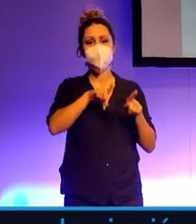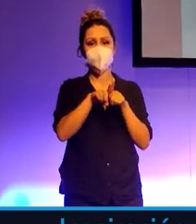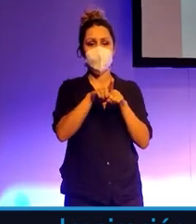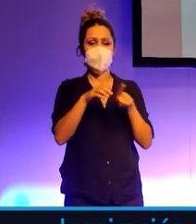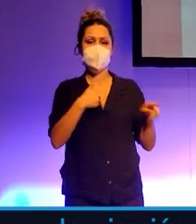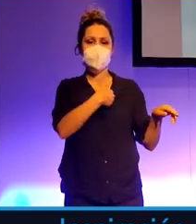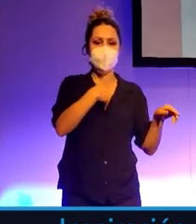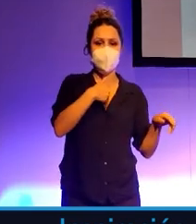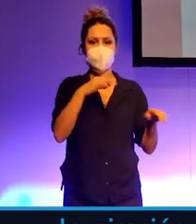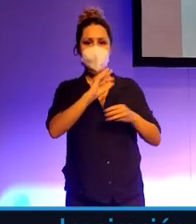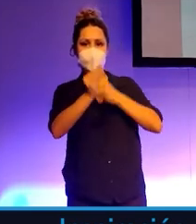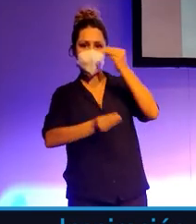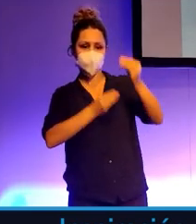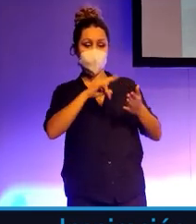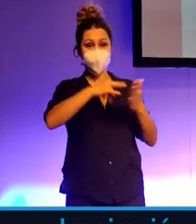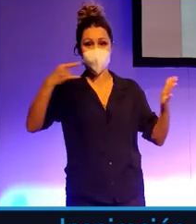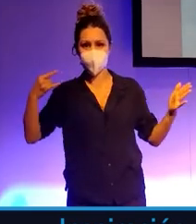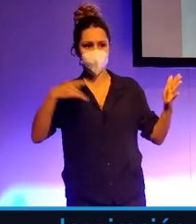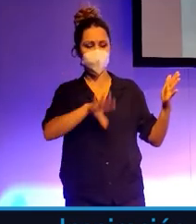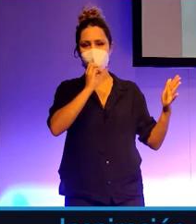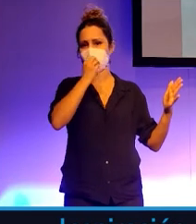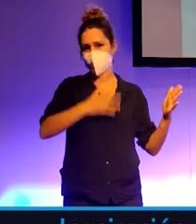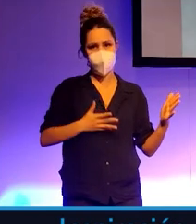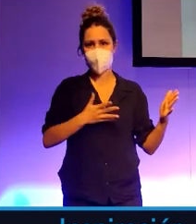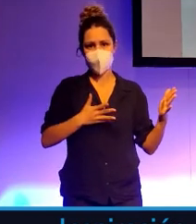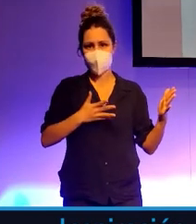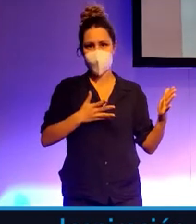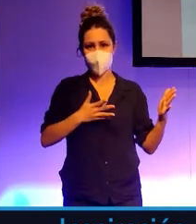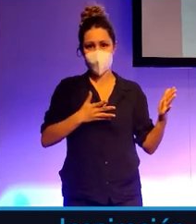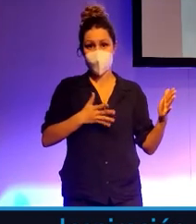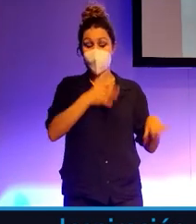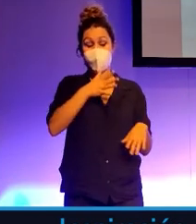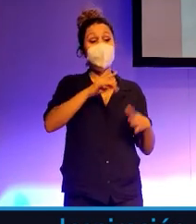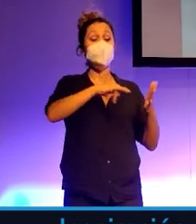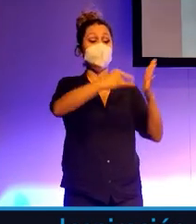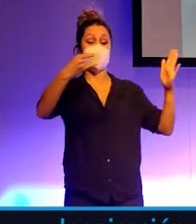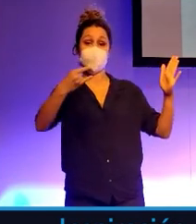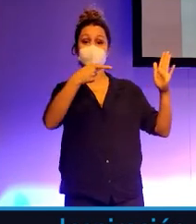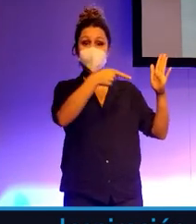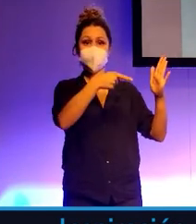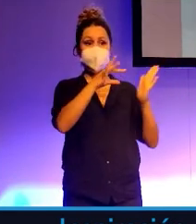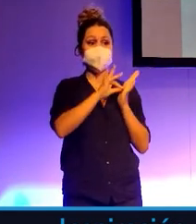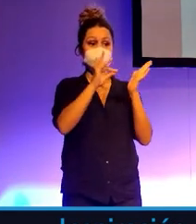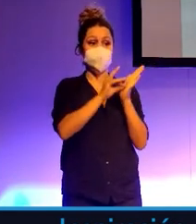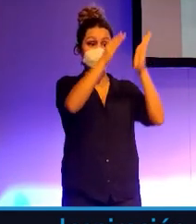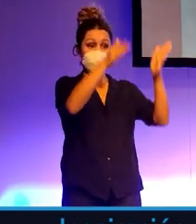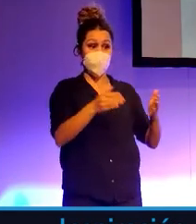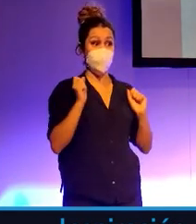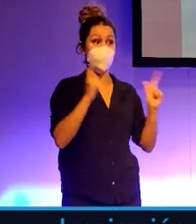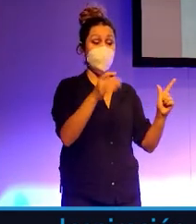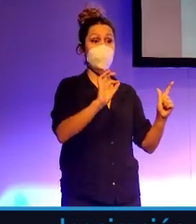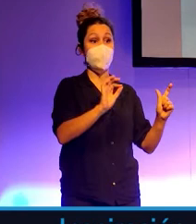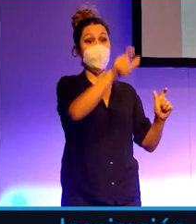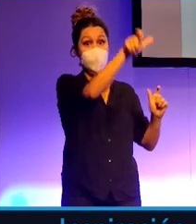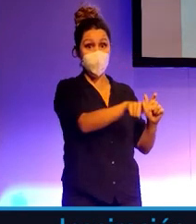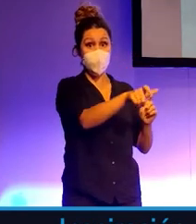rol y el uso de la tecnología y lo humano y lo hemos invertido. ¿Es la tecnología al servicio del ser humano o es el ser humano al